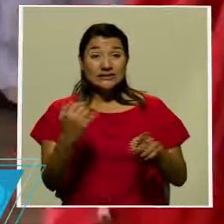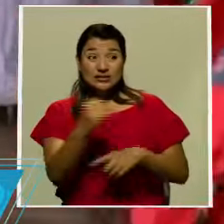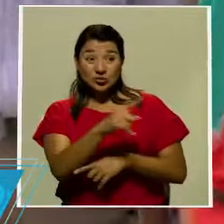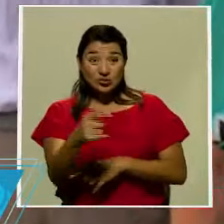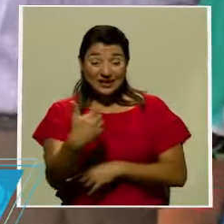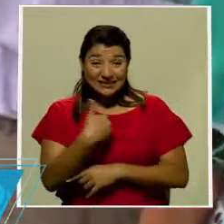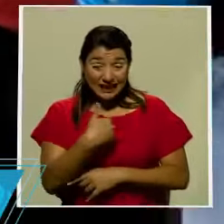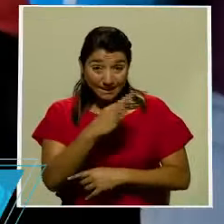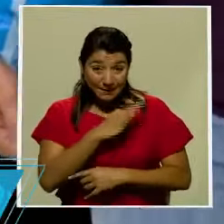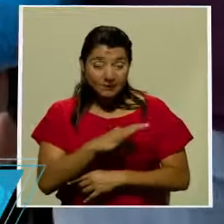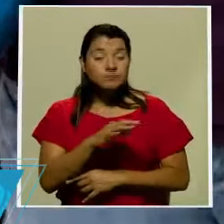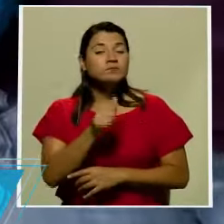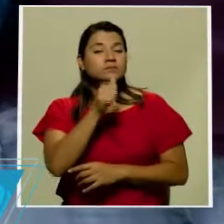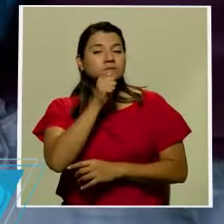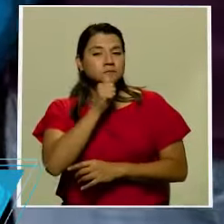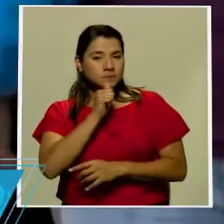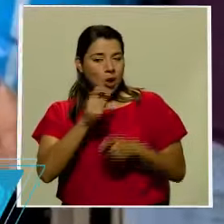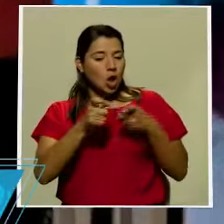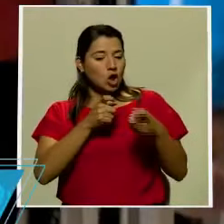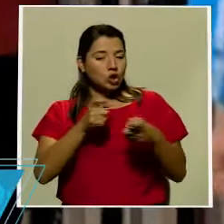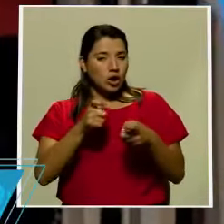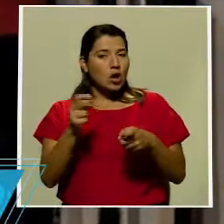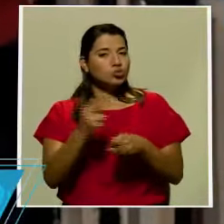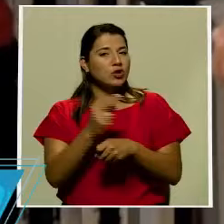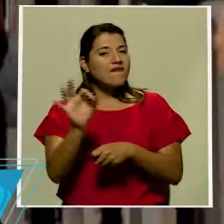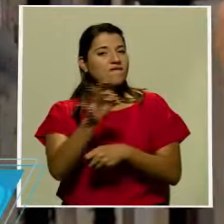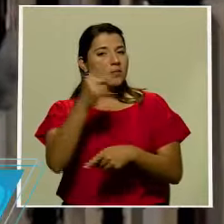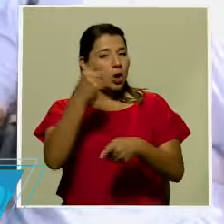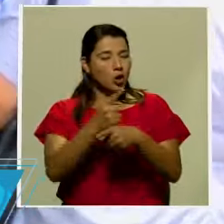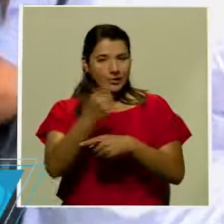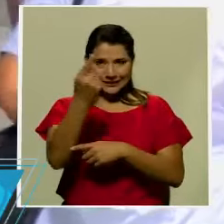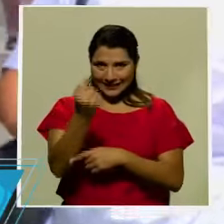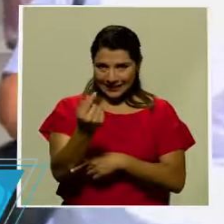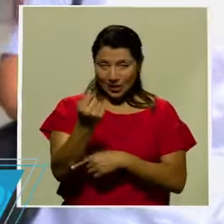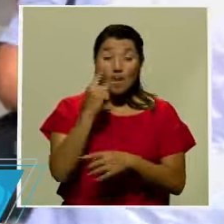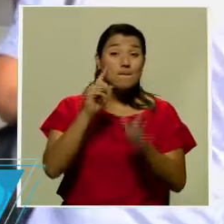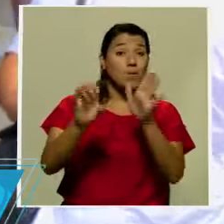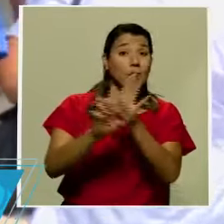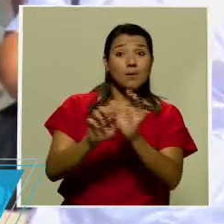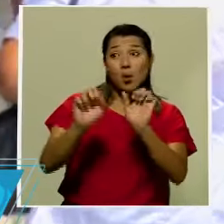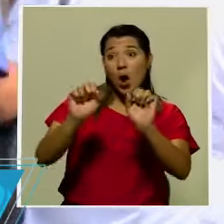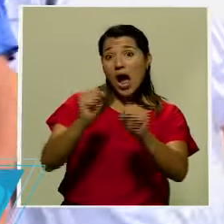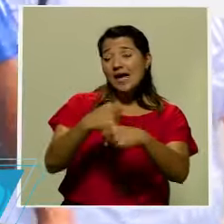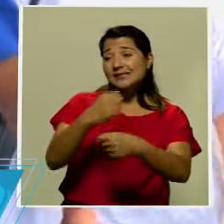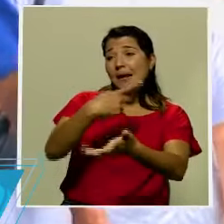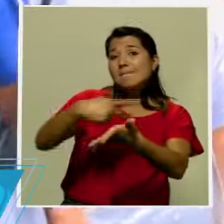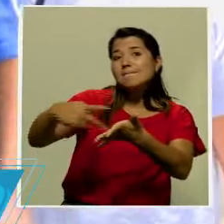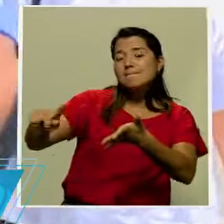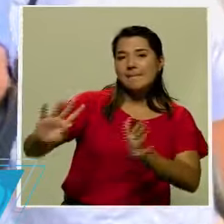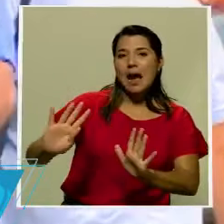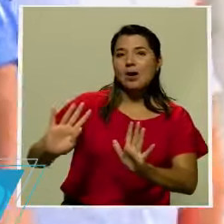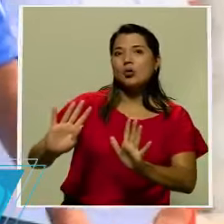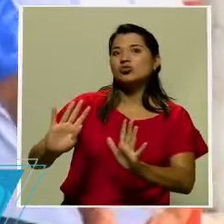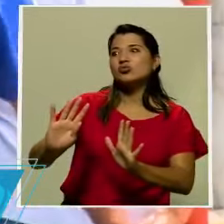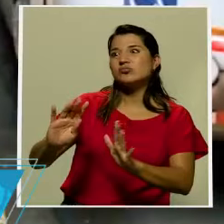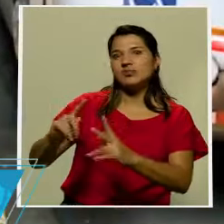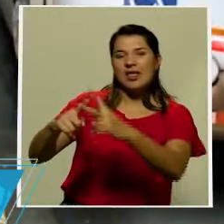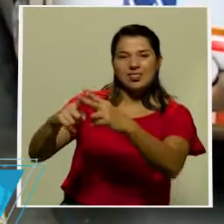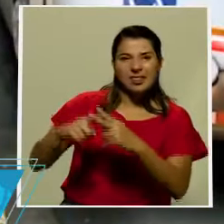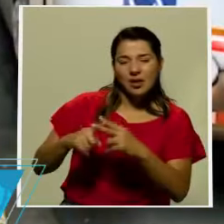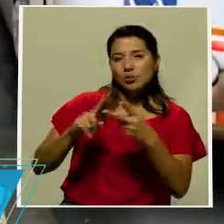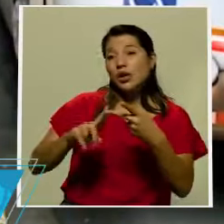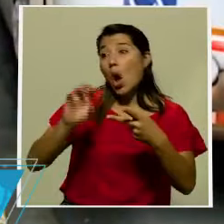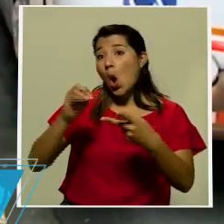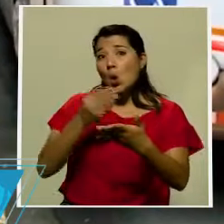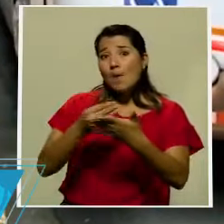prudentes y administrar de manera correcta dicho presupuesto, como por ejemplo, realizar pagos extraordinarios en deudas, comprar